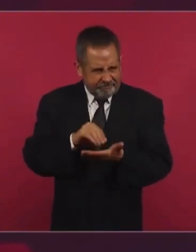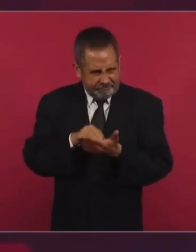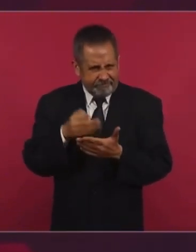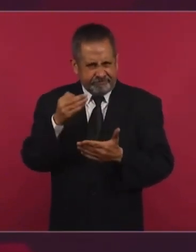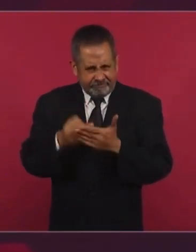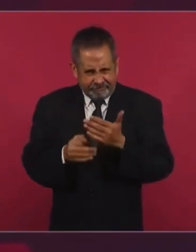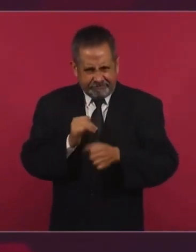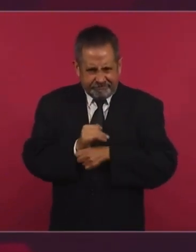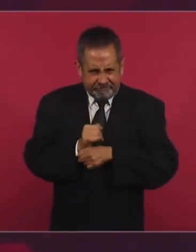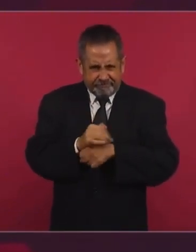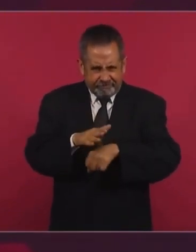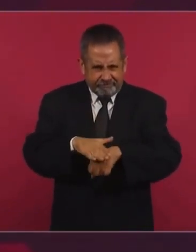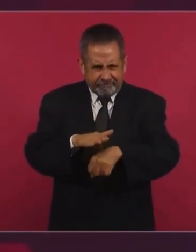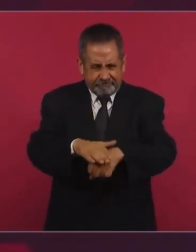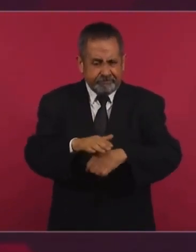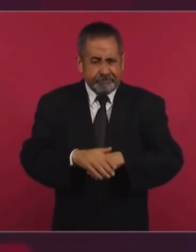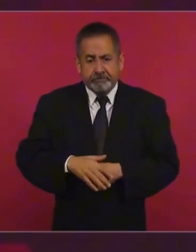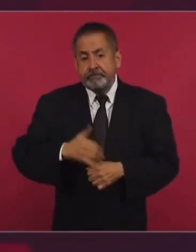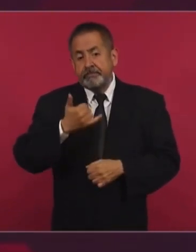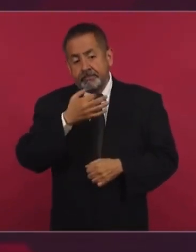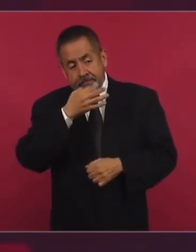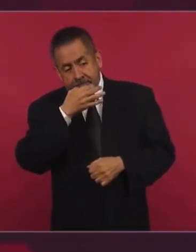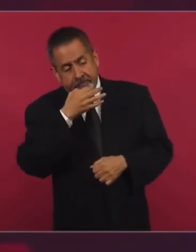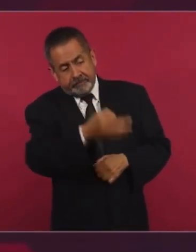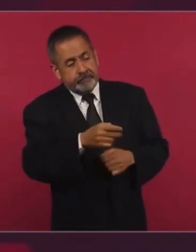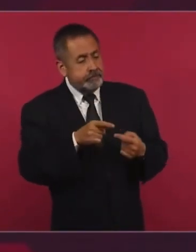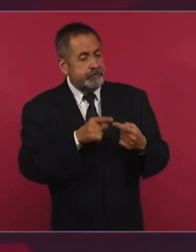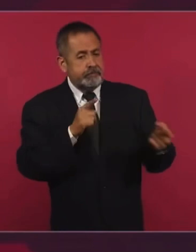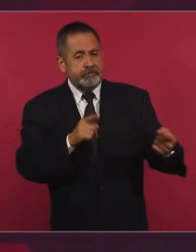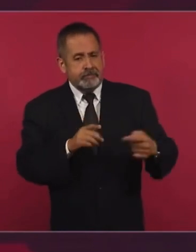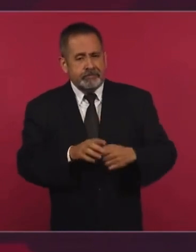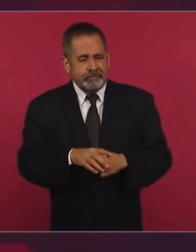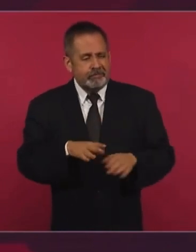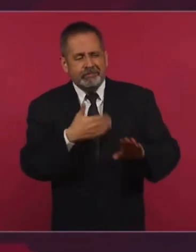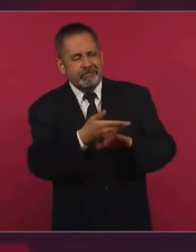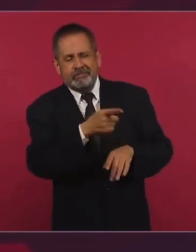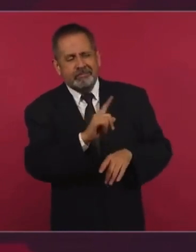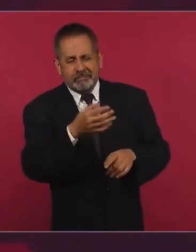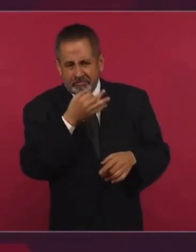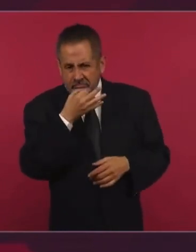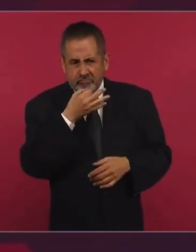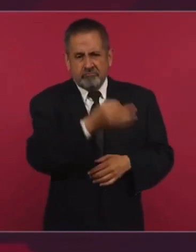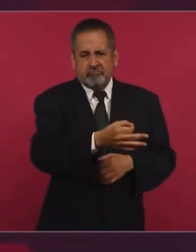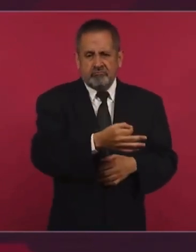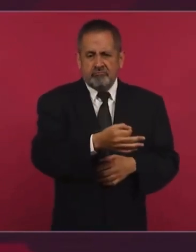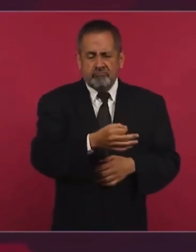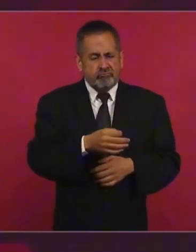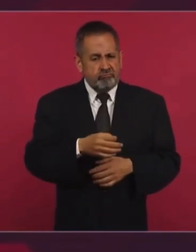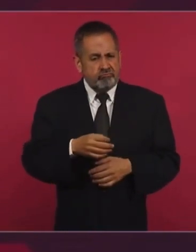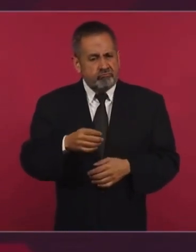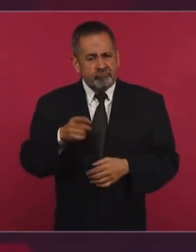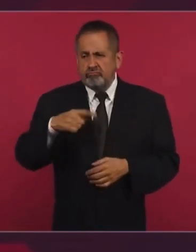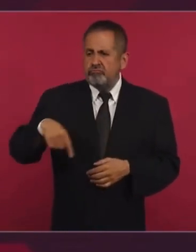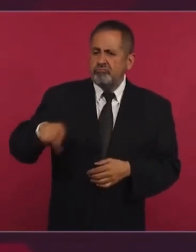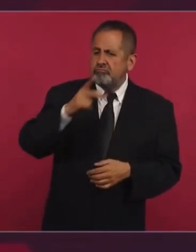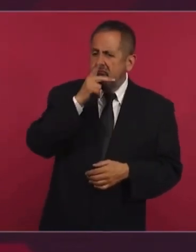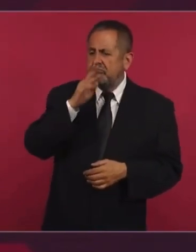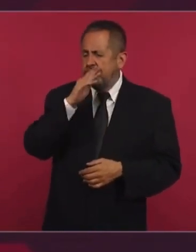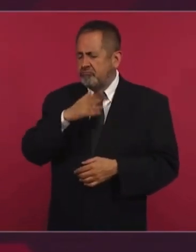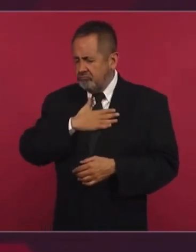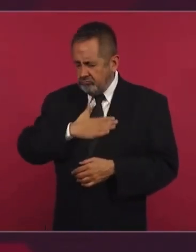Y de una vez les digo a los adversarios, y no es por ellos, sino por los papás,